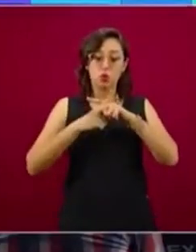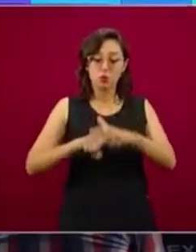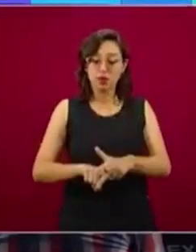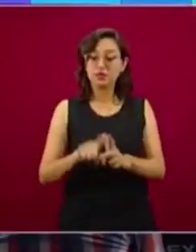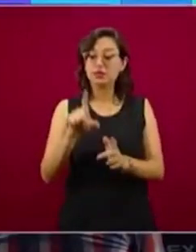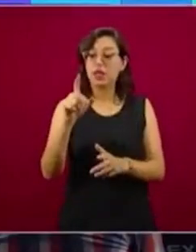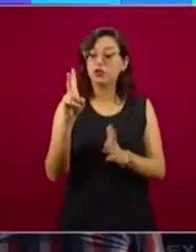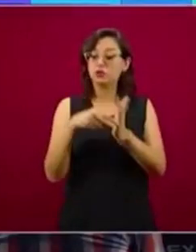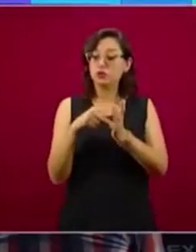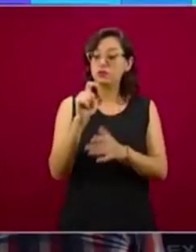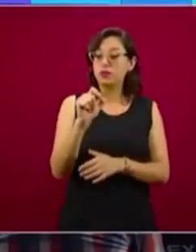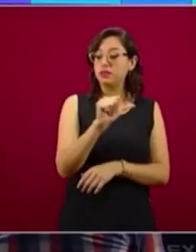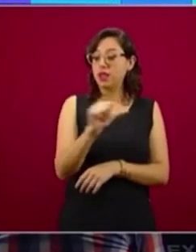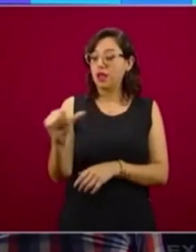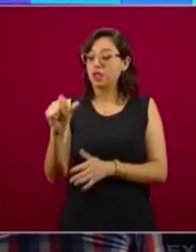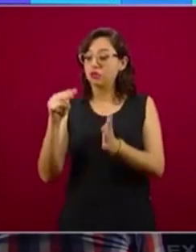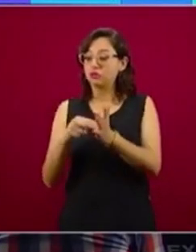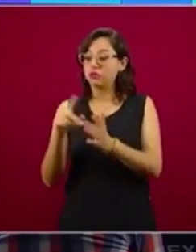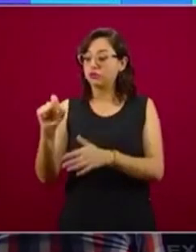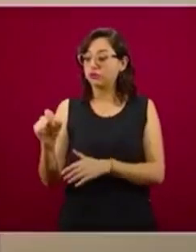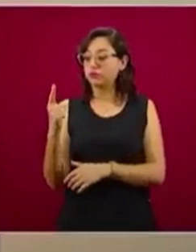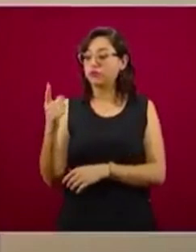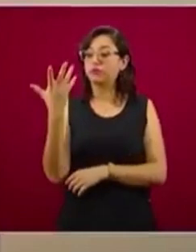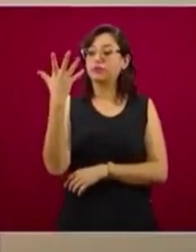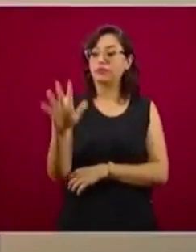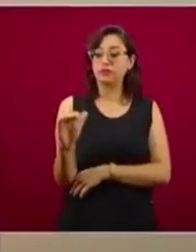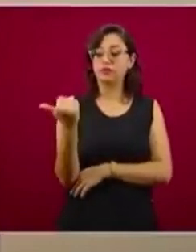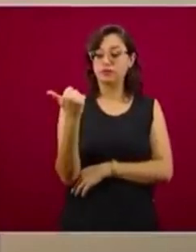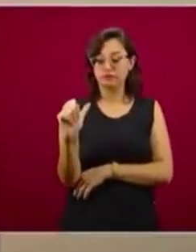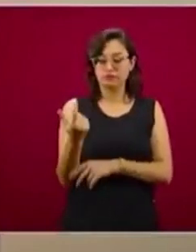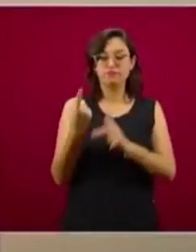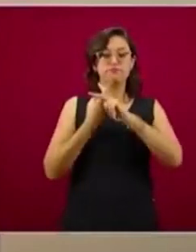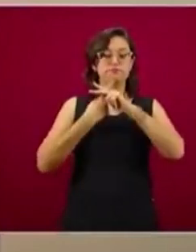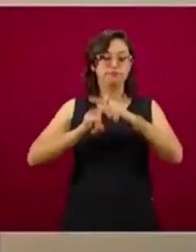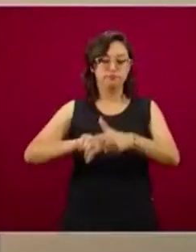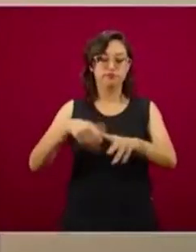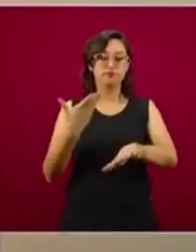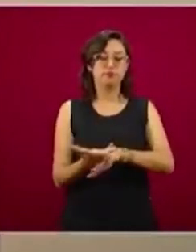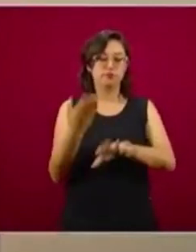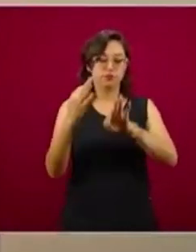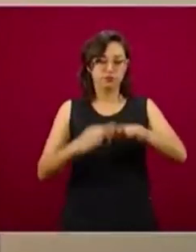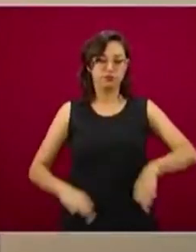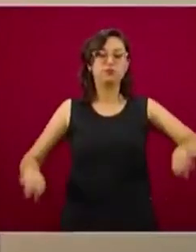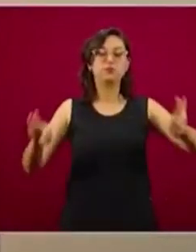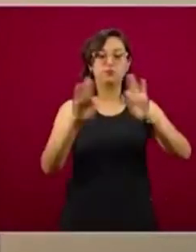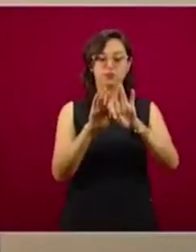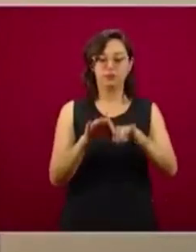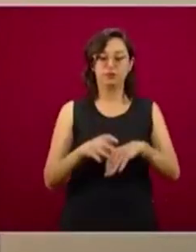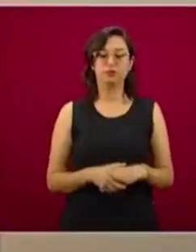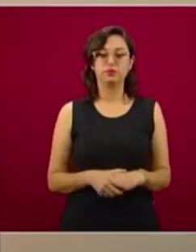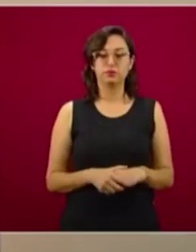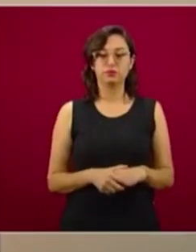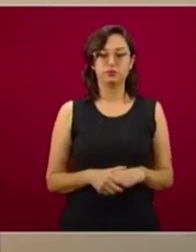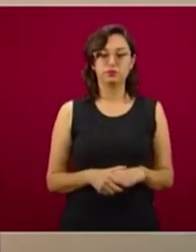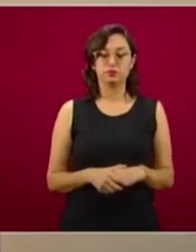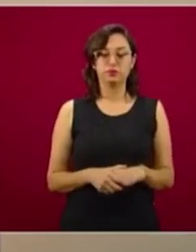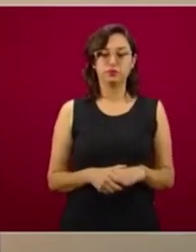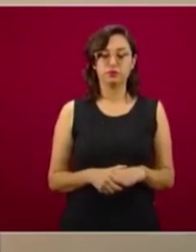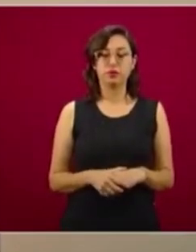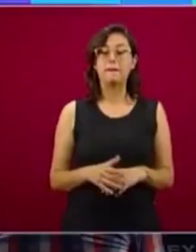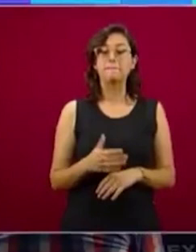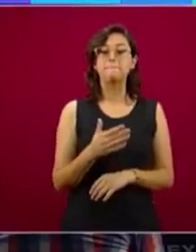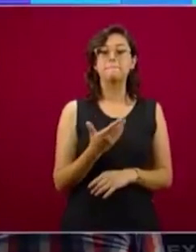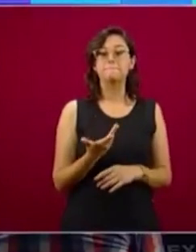de agosto. Ese es un punto muy importante que quería yo señalar en educación básica.